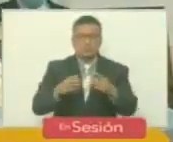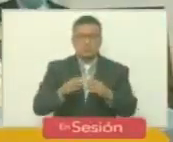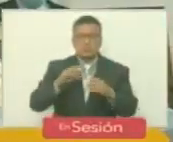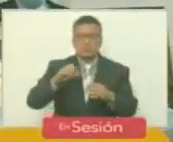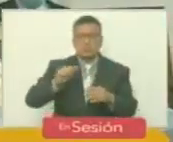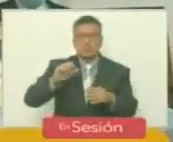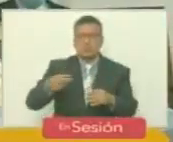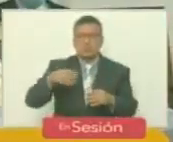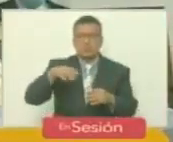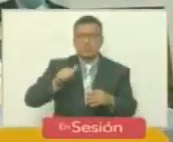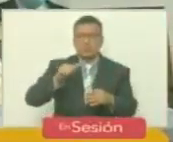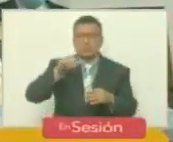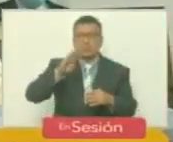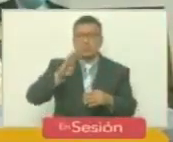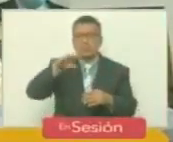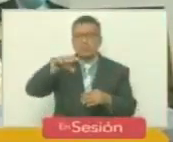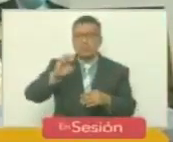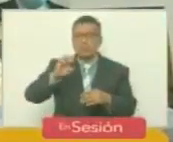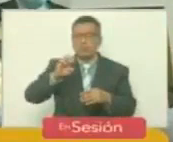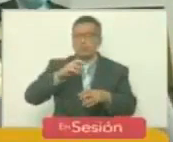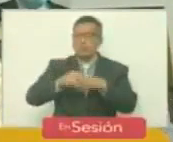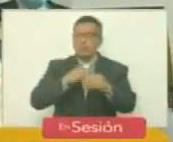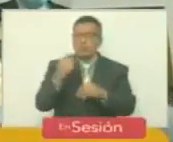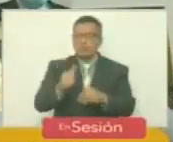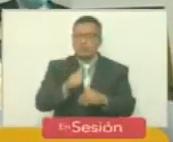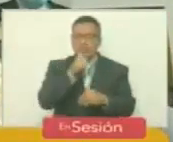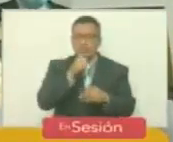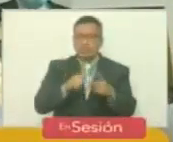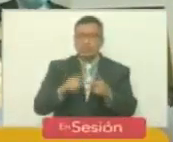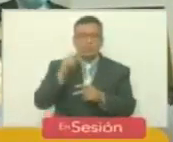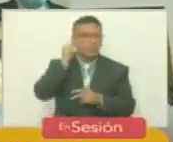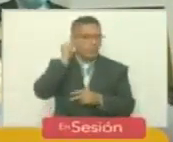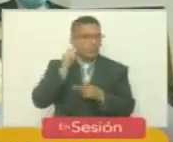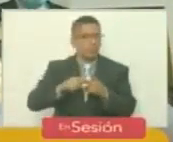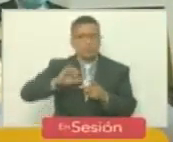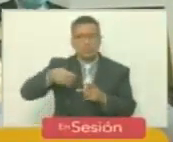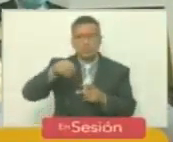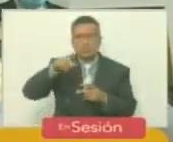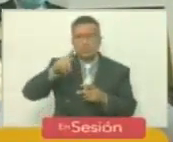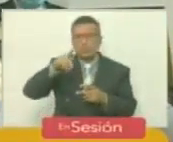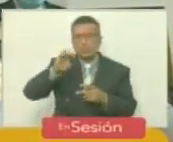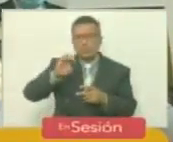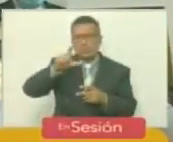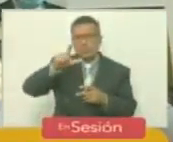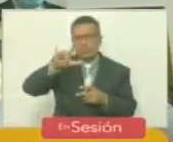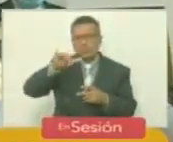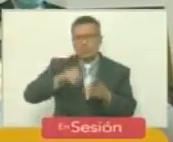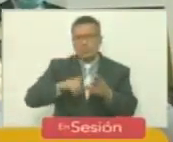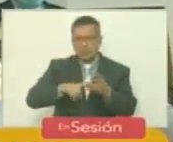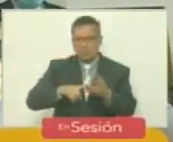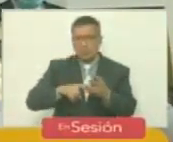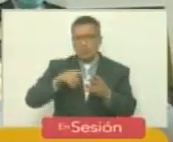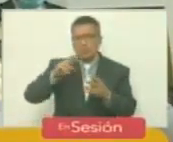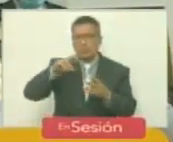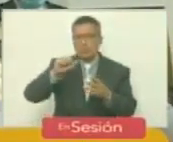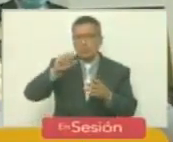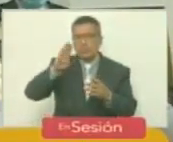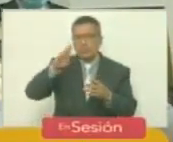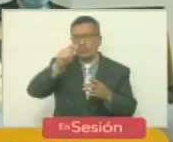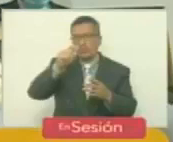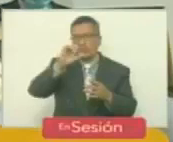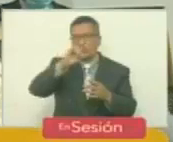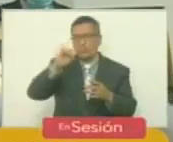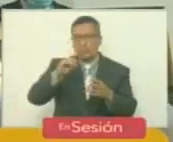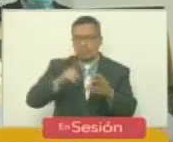agave Cocuy Cocuy, integrada por las diputadas Ginkeli Gutiérrez Montero, Robert Zapoleo